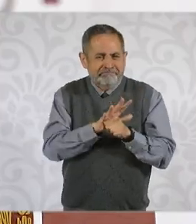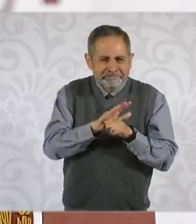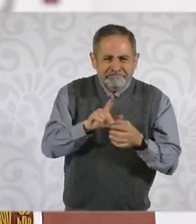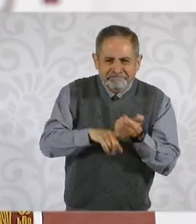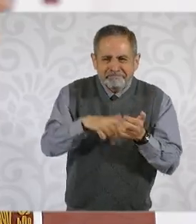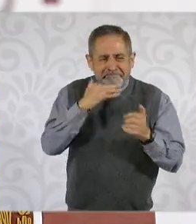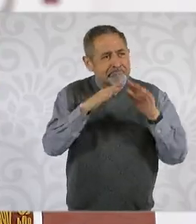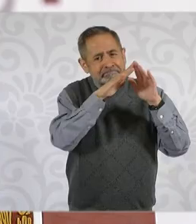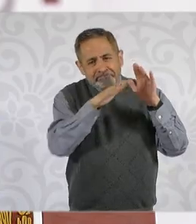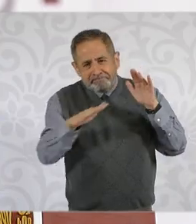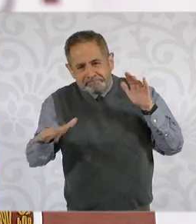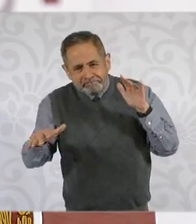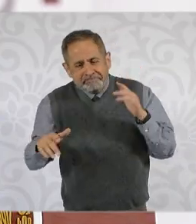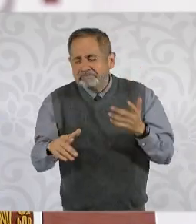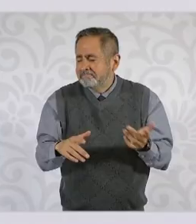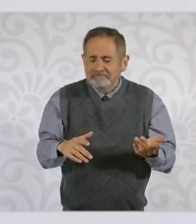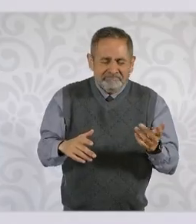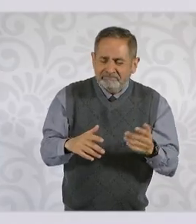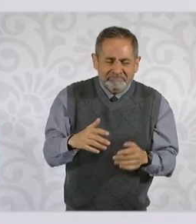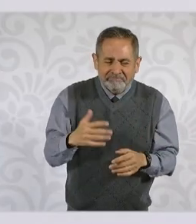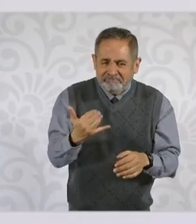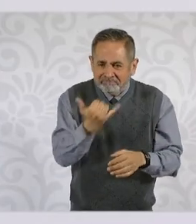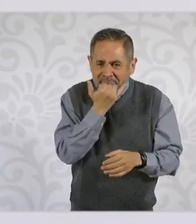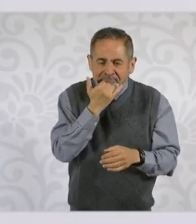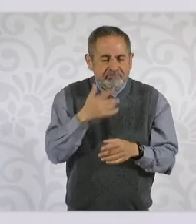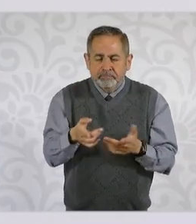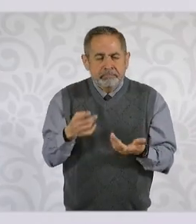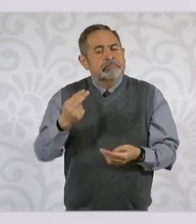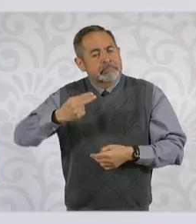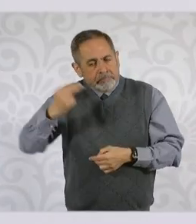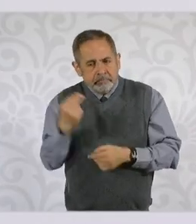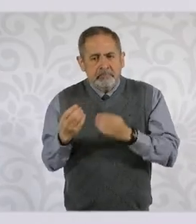objetivo de llevar agua de otro lado, justamente a esta zona.